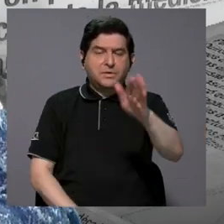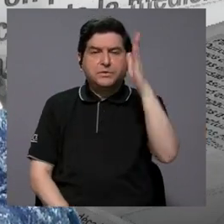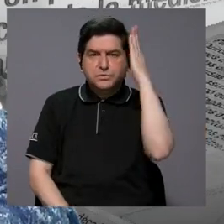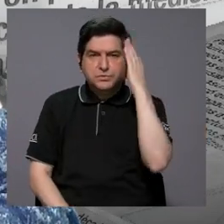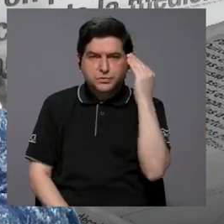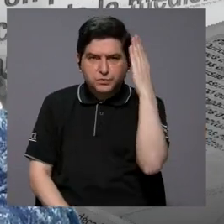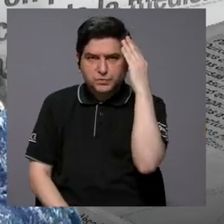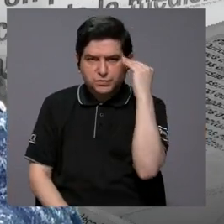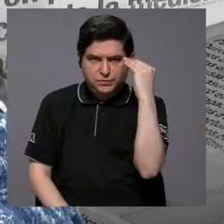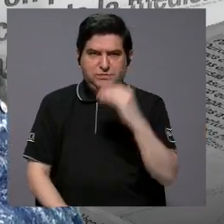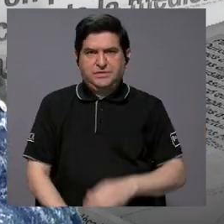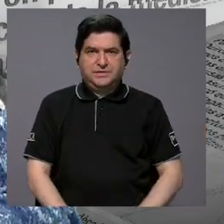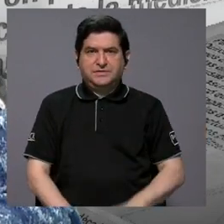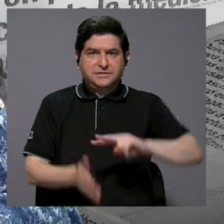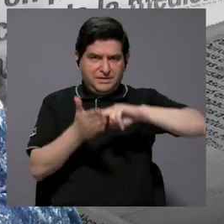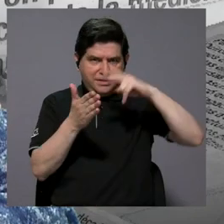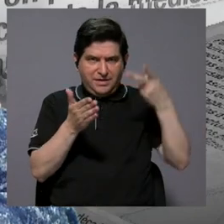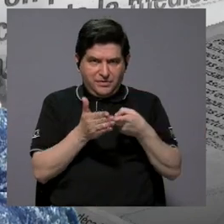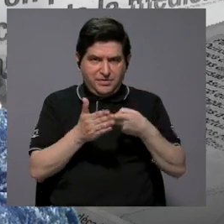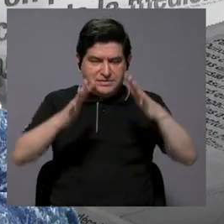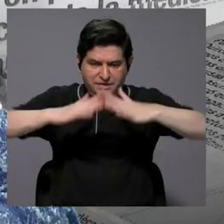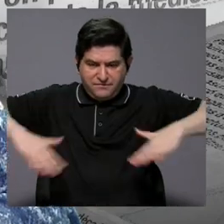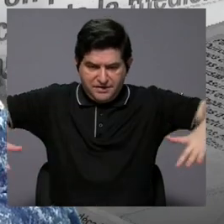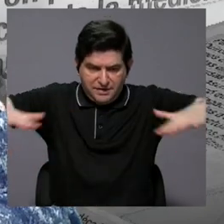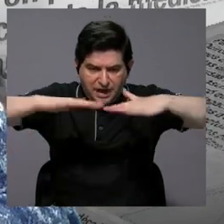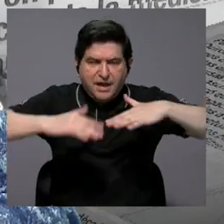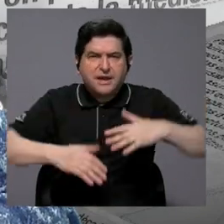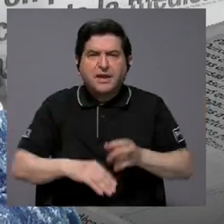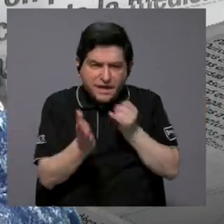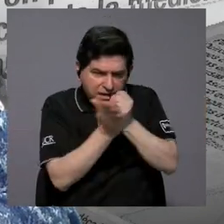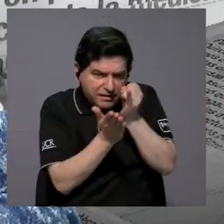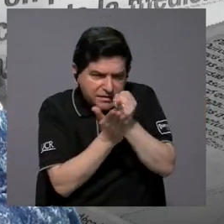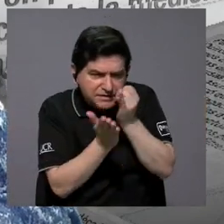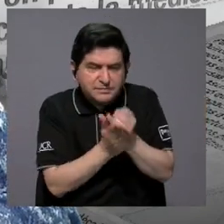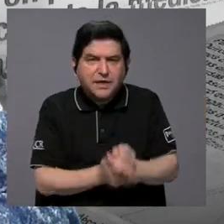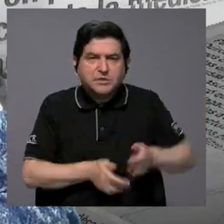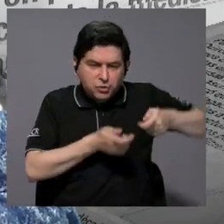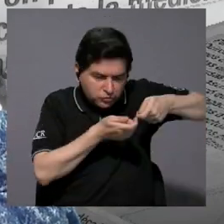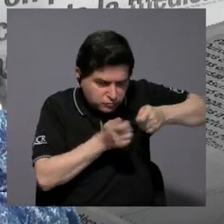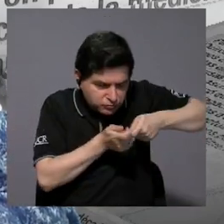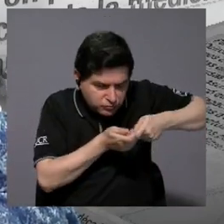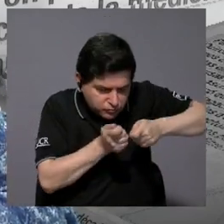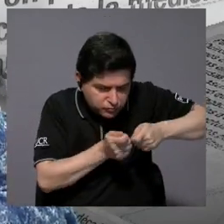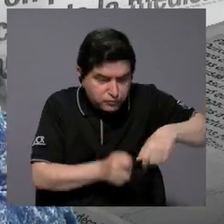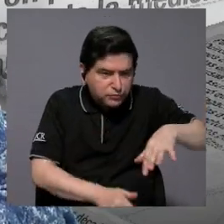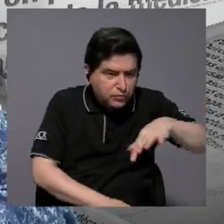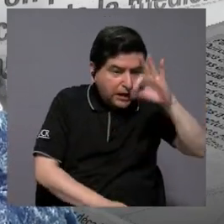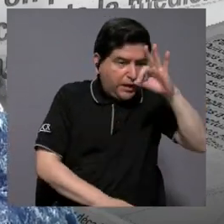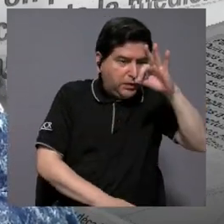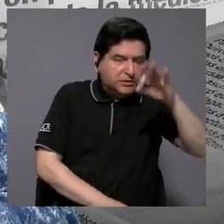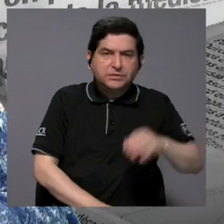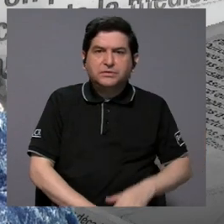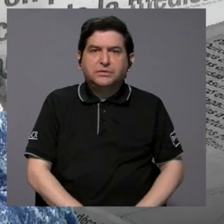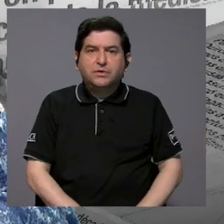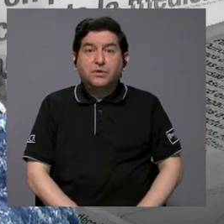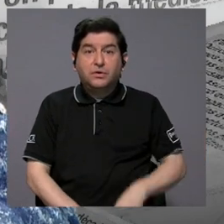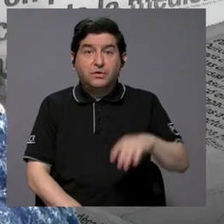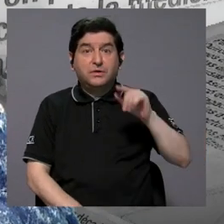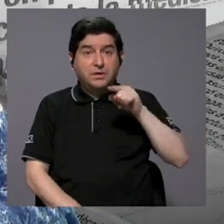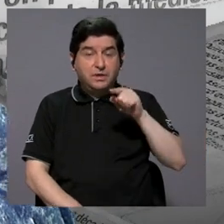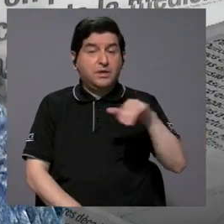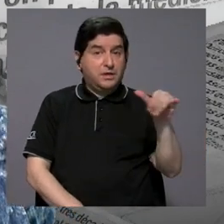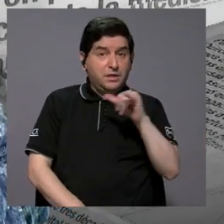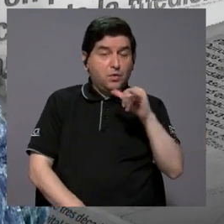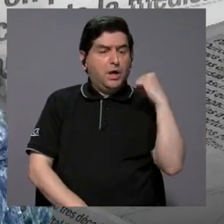experiencia en campo, en donde le ha tocado que excavar, encontrar, ha tenido